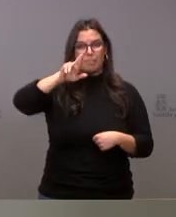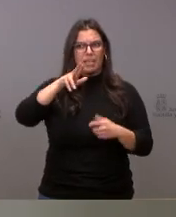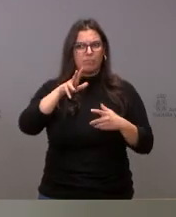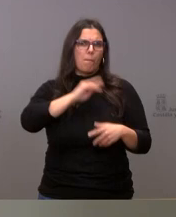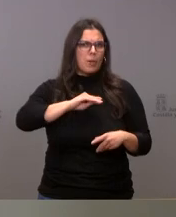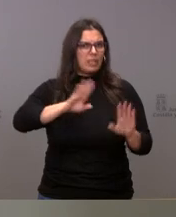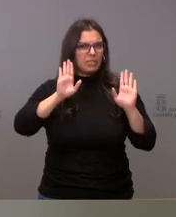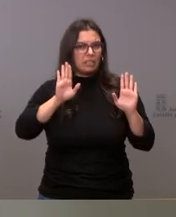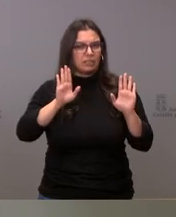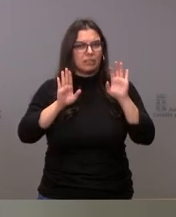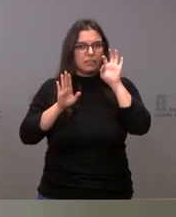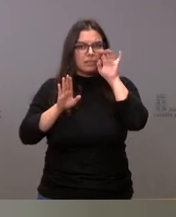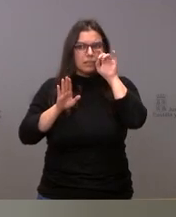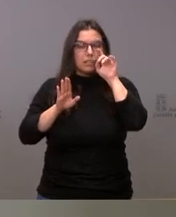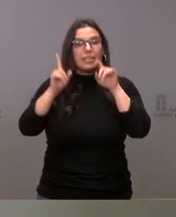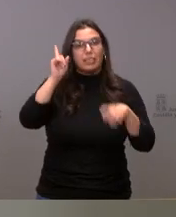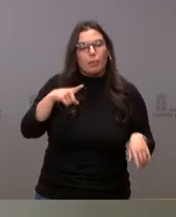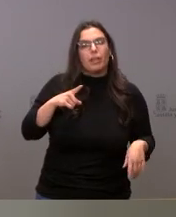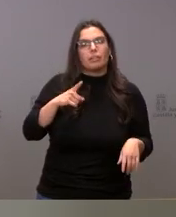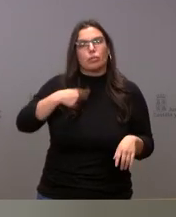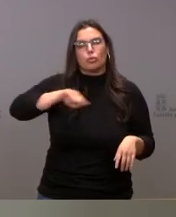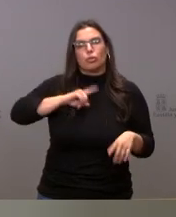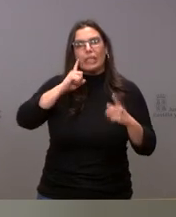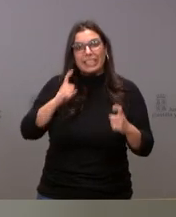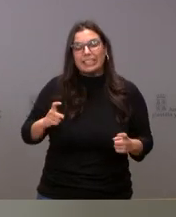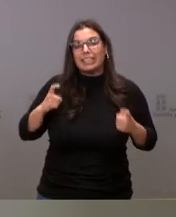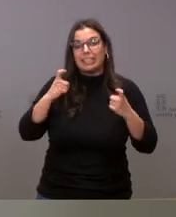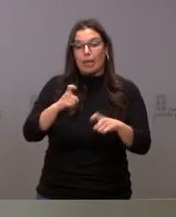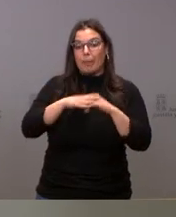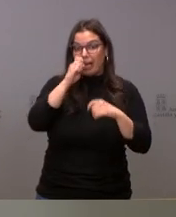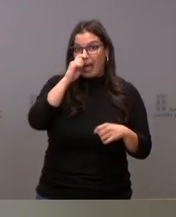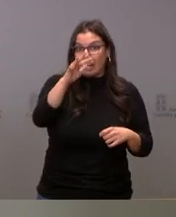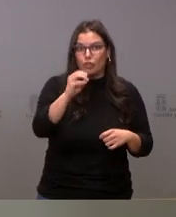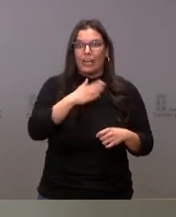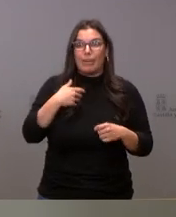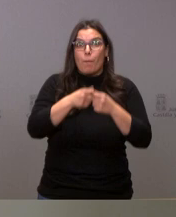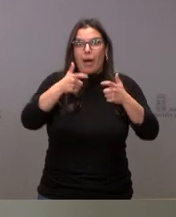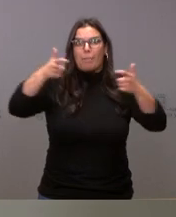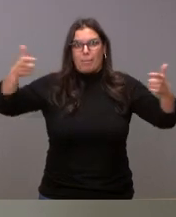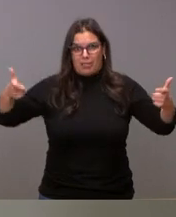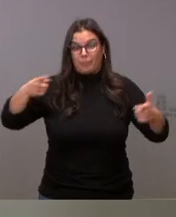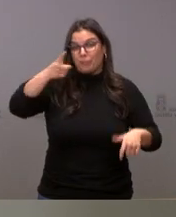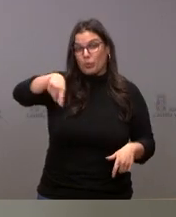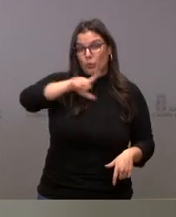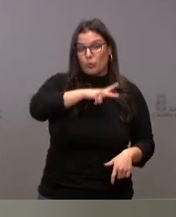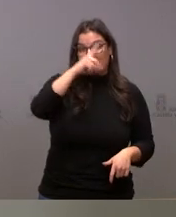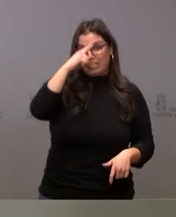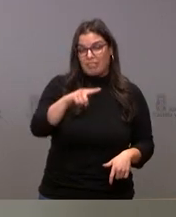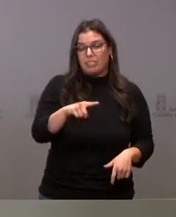y una oferta MIR que vamos a intentar que en ejercicios posteriores sea más alta. Como saben ustedes, pues,